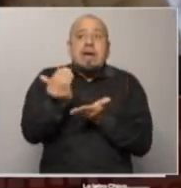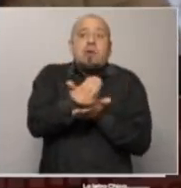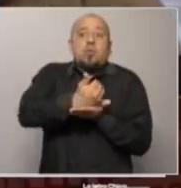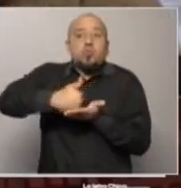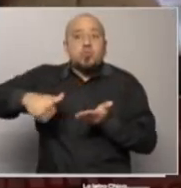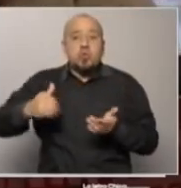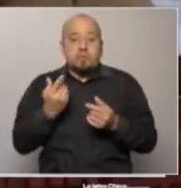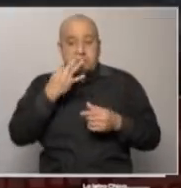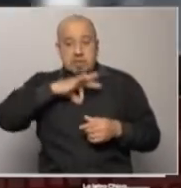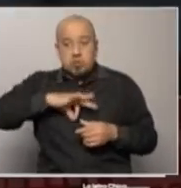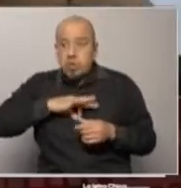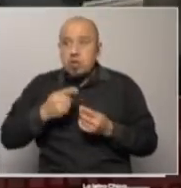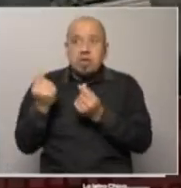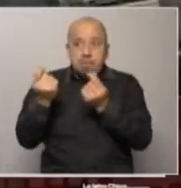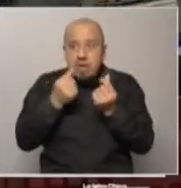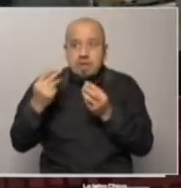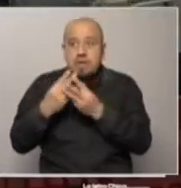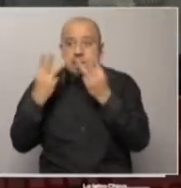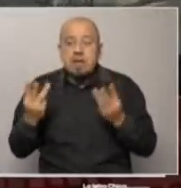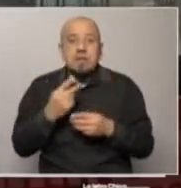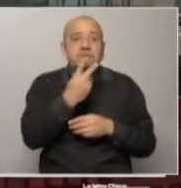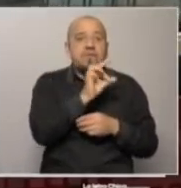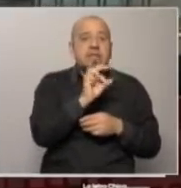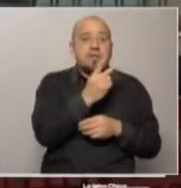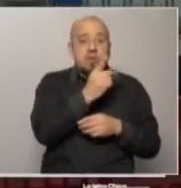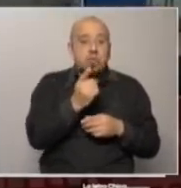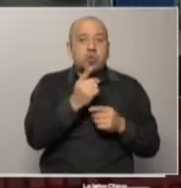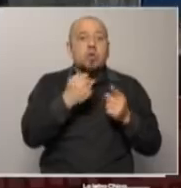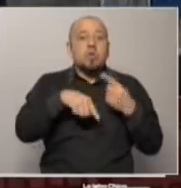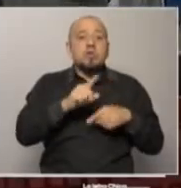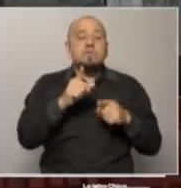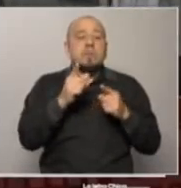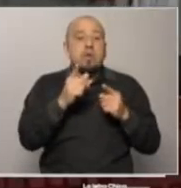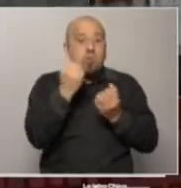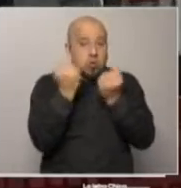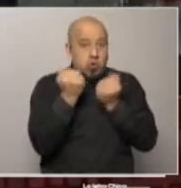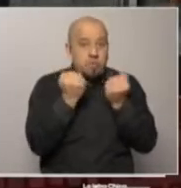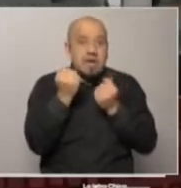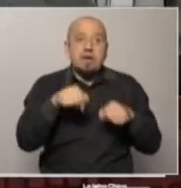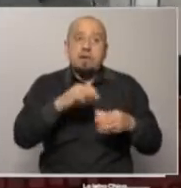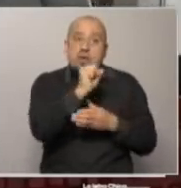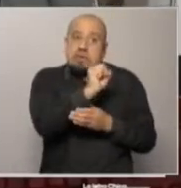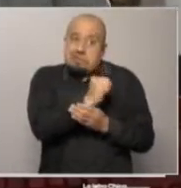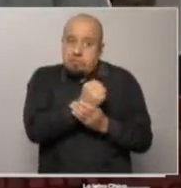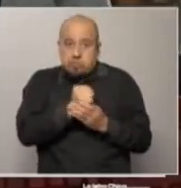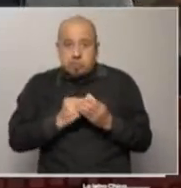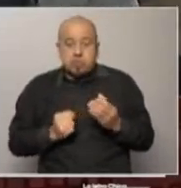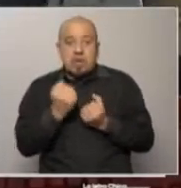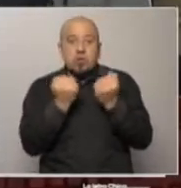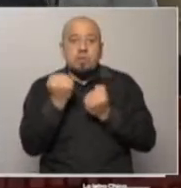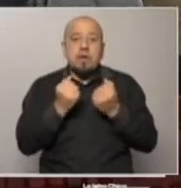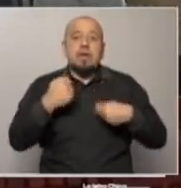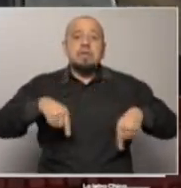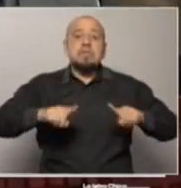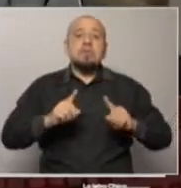porque lo tengo que ejecutar todo lo que pueda en el año 2021, el riesgo que hay en una economía que va a contraerse de manera significativa es inducir